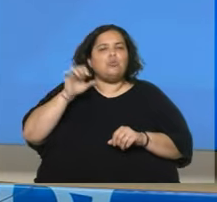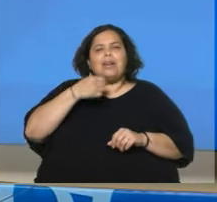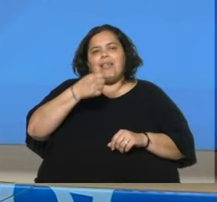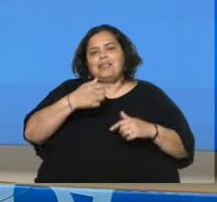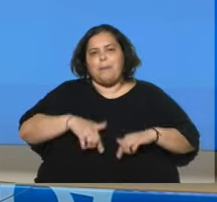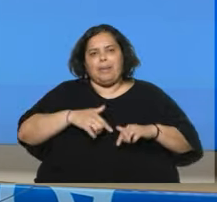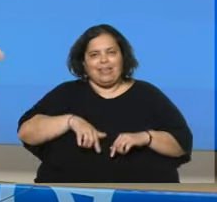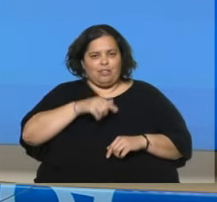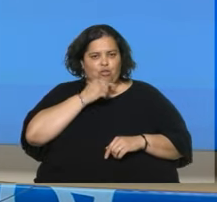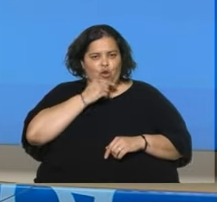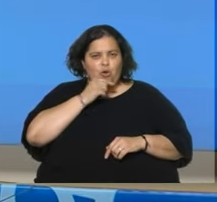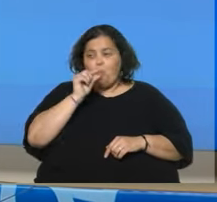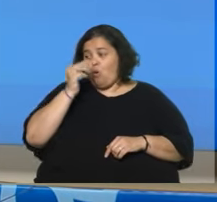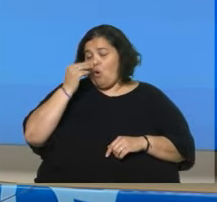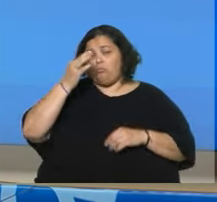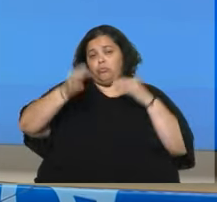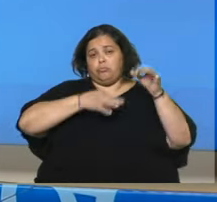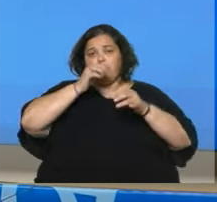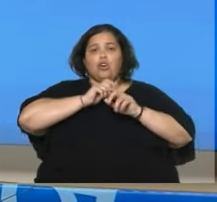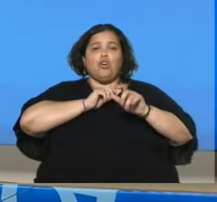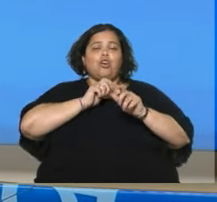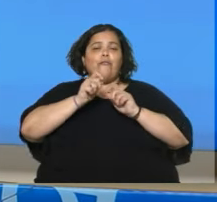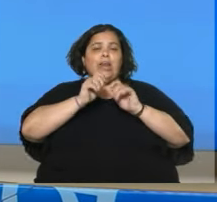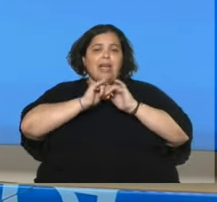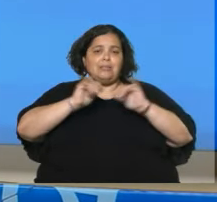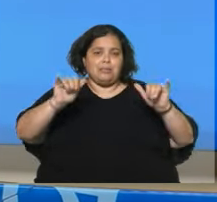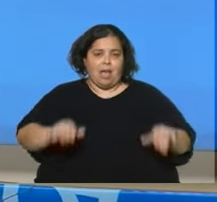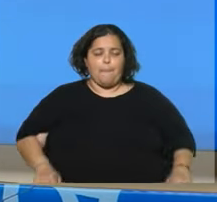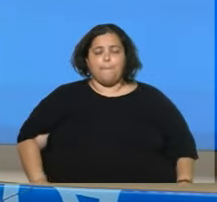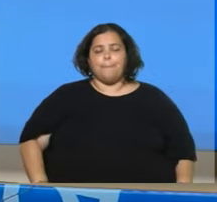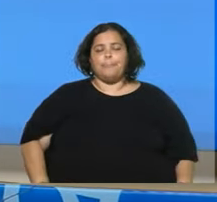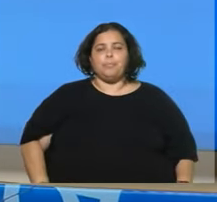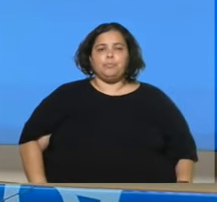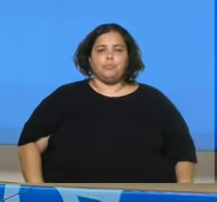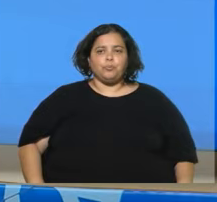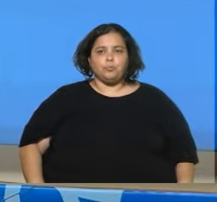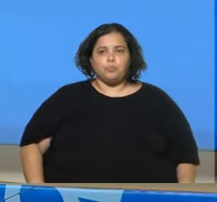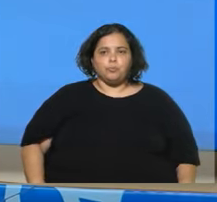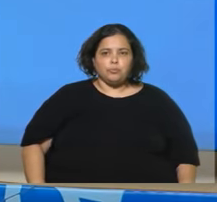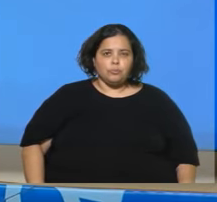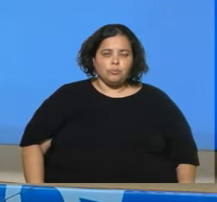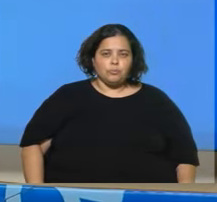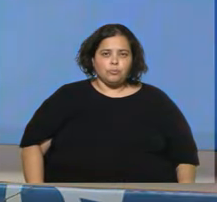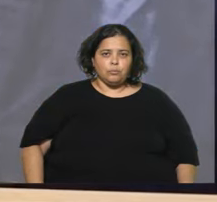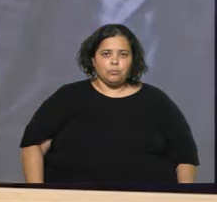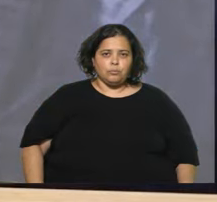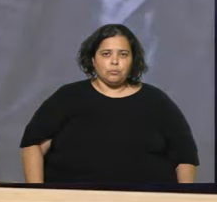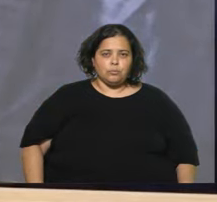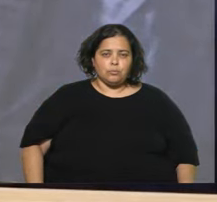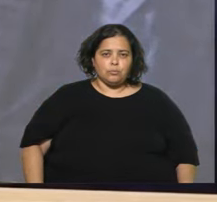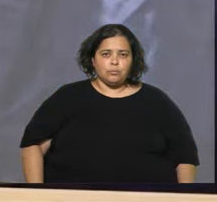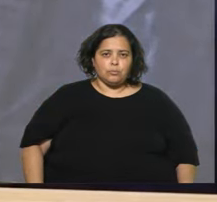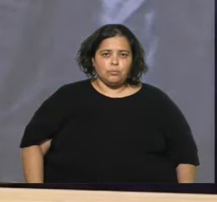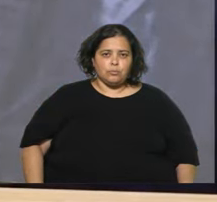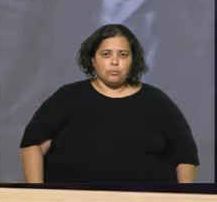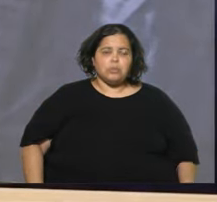Heber que dio hace un rato una conferencia de prensa y seguimos hablando con Lustenberg de este tema. Está en